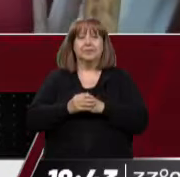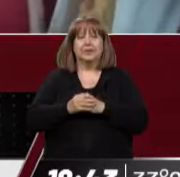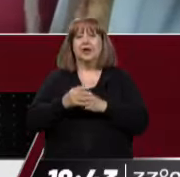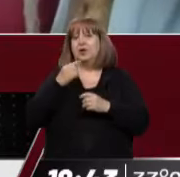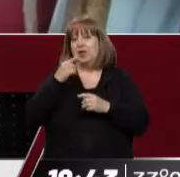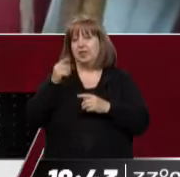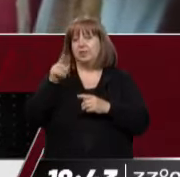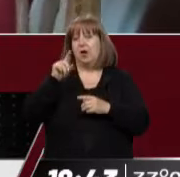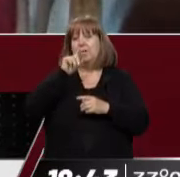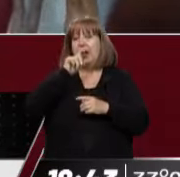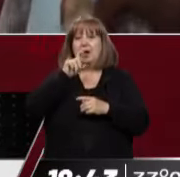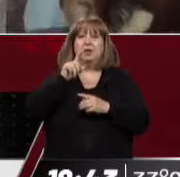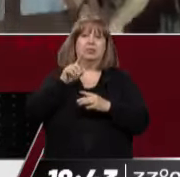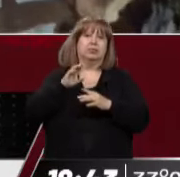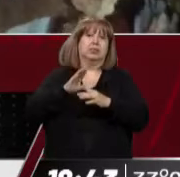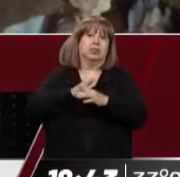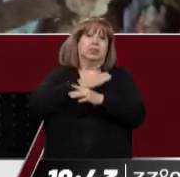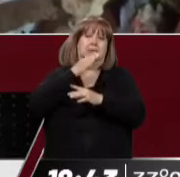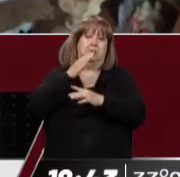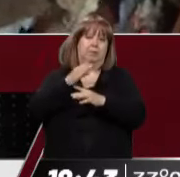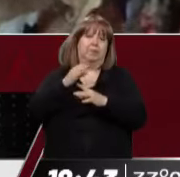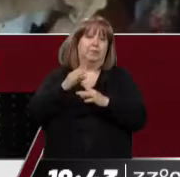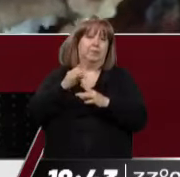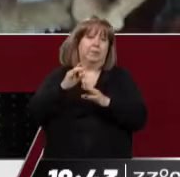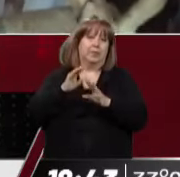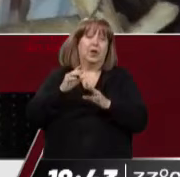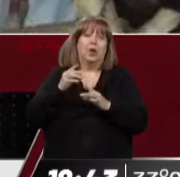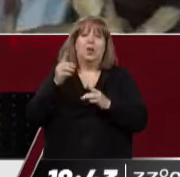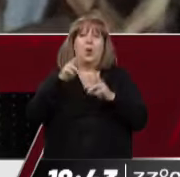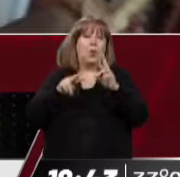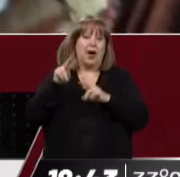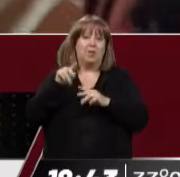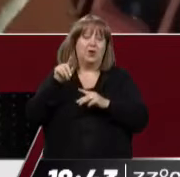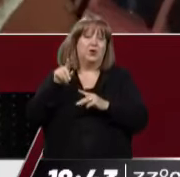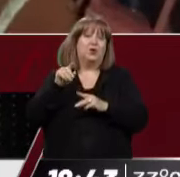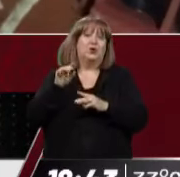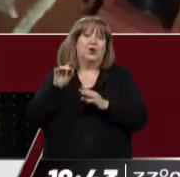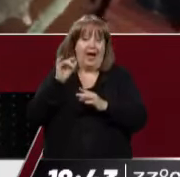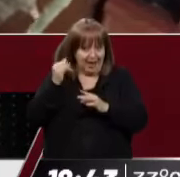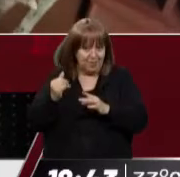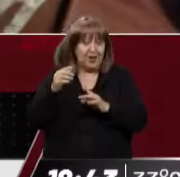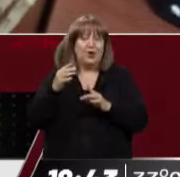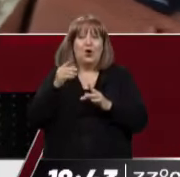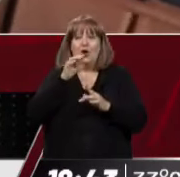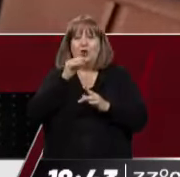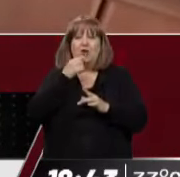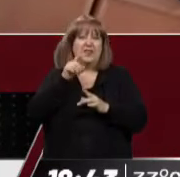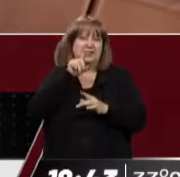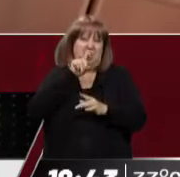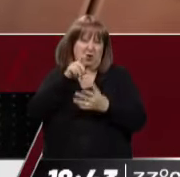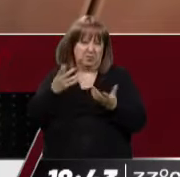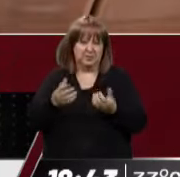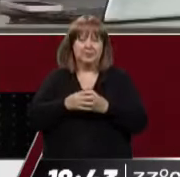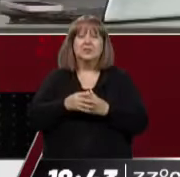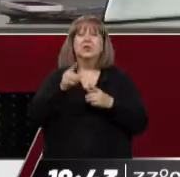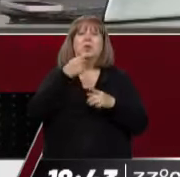causa frecuente, pero sí es muy frecuente. Lo que pasa es que no la buscamos. Perfecto. Y los, bueno, lo que pasa es que voy a preguntar por